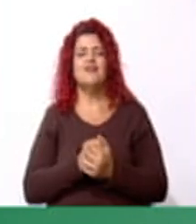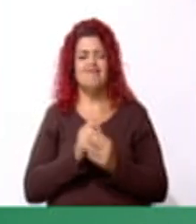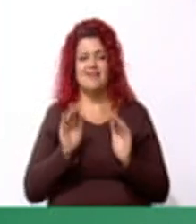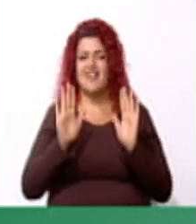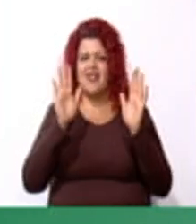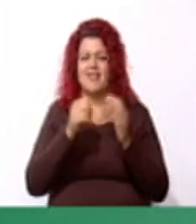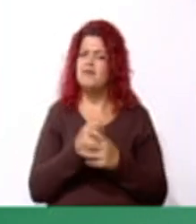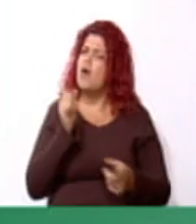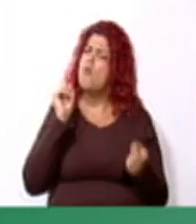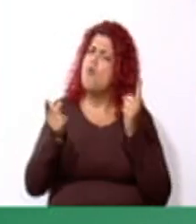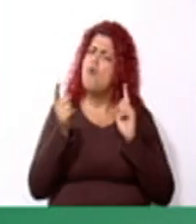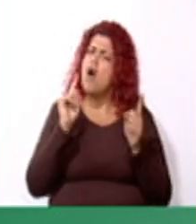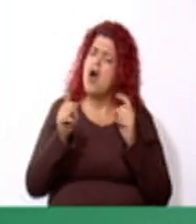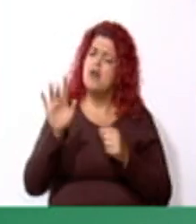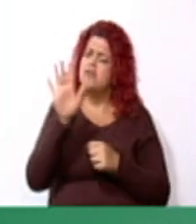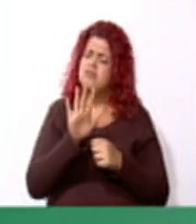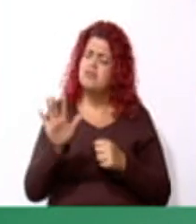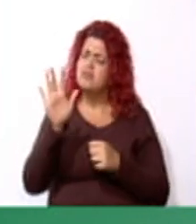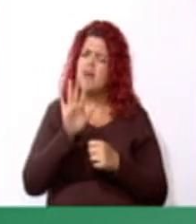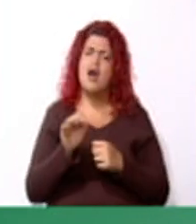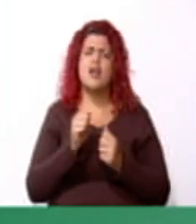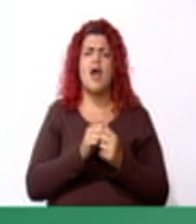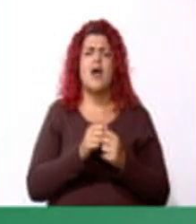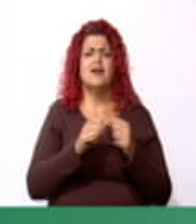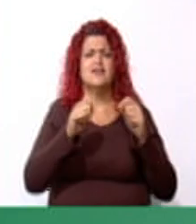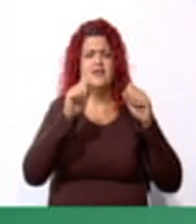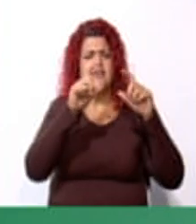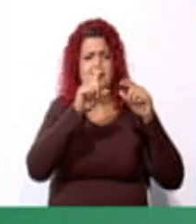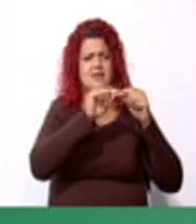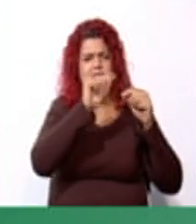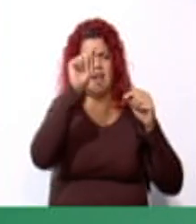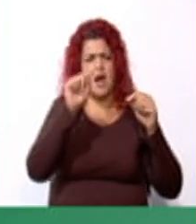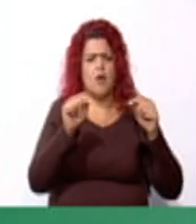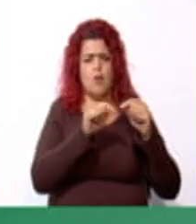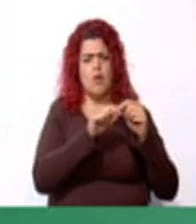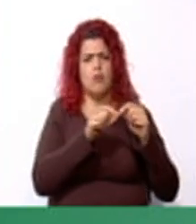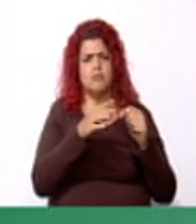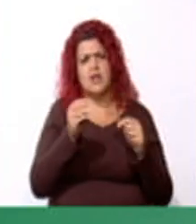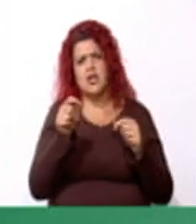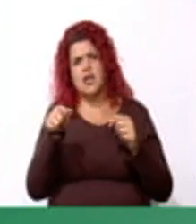el área del triángulo del rombo? Observemos ambas imágenes.